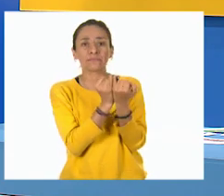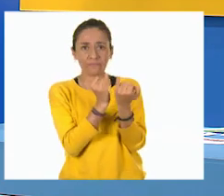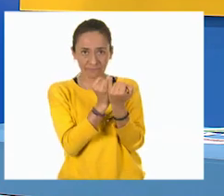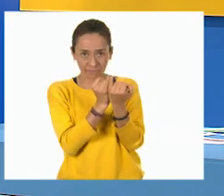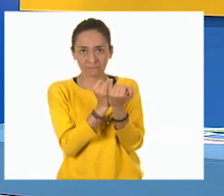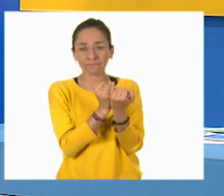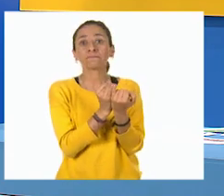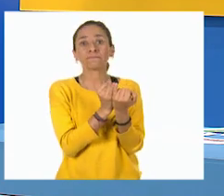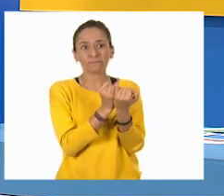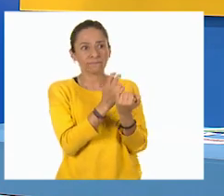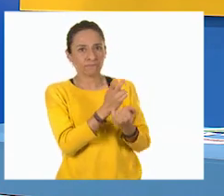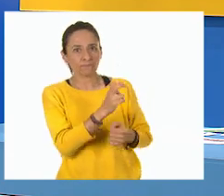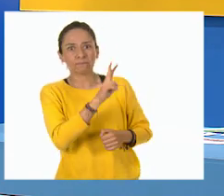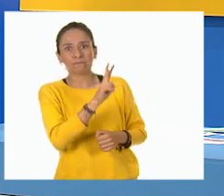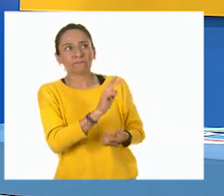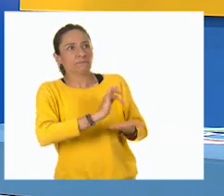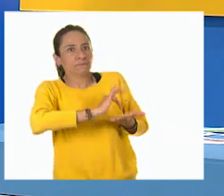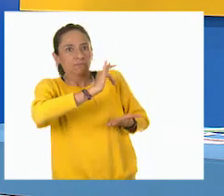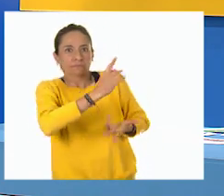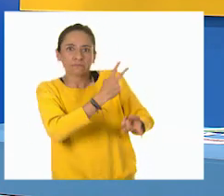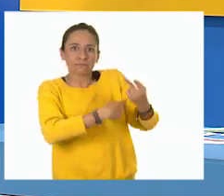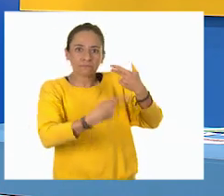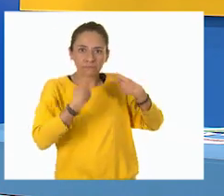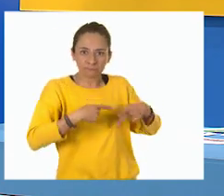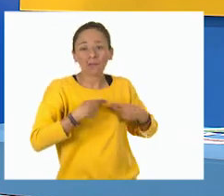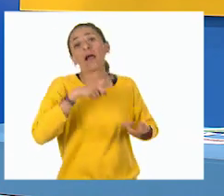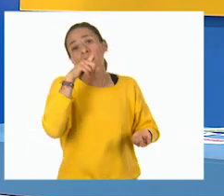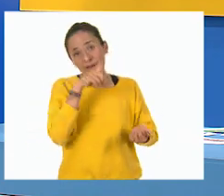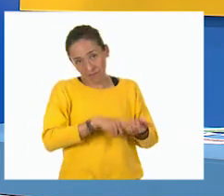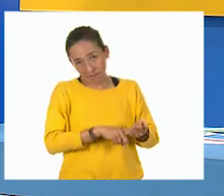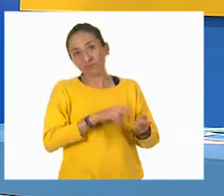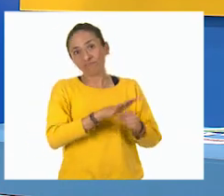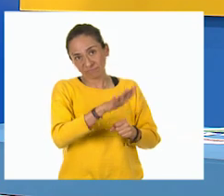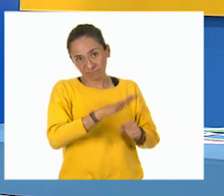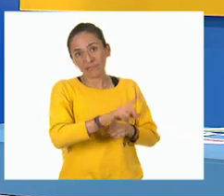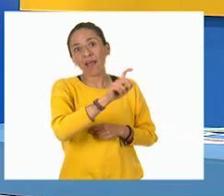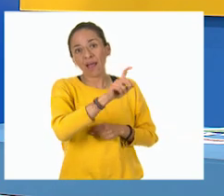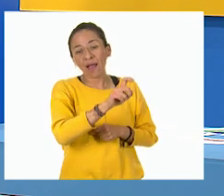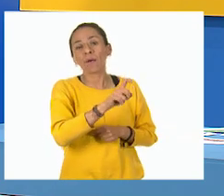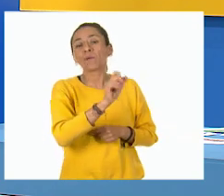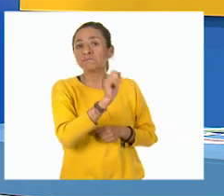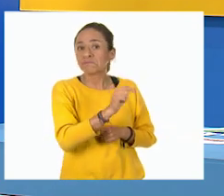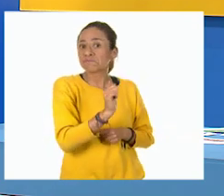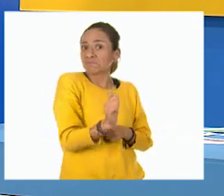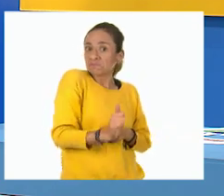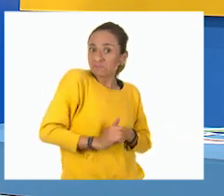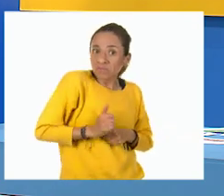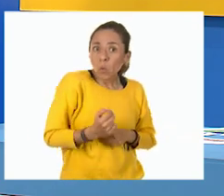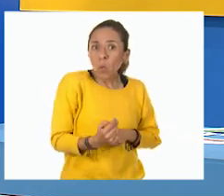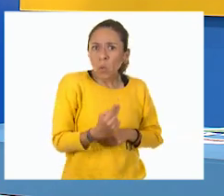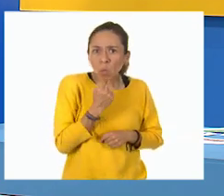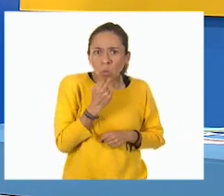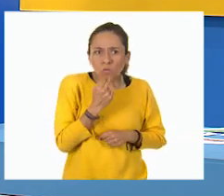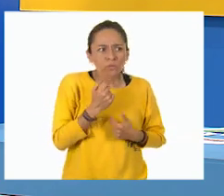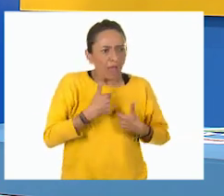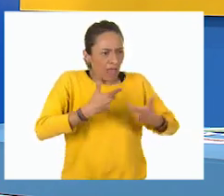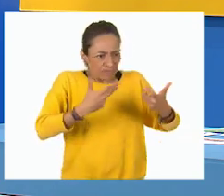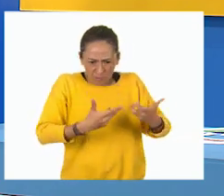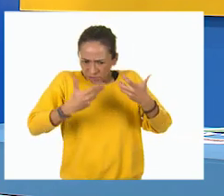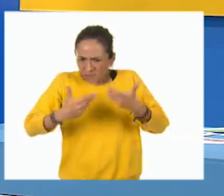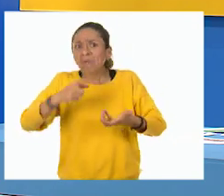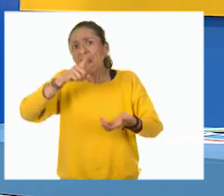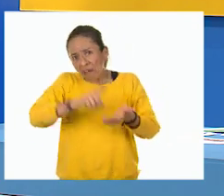existencia del ser humano, donde está involucrada el agua. Pues su uso está presente en todo lo que hacemos.